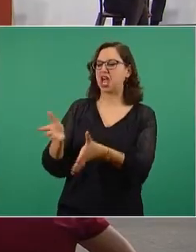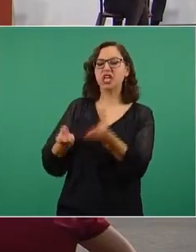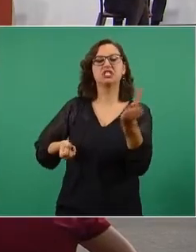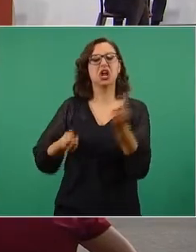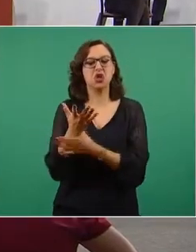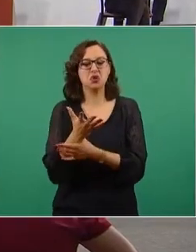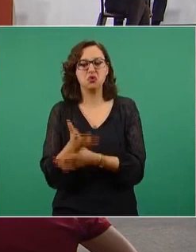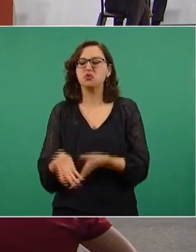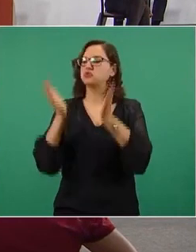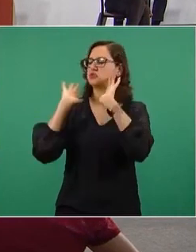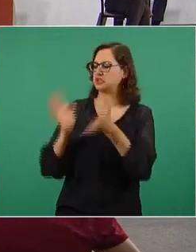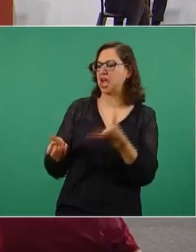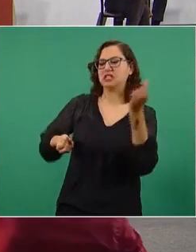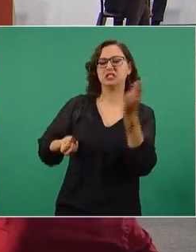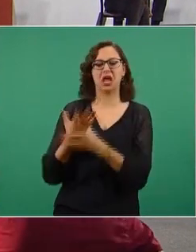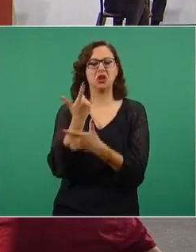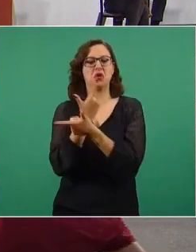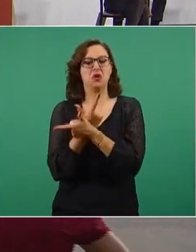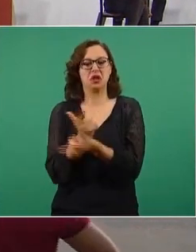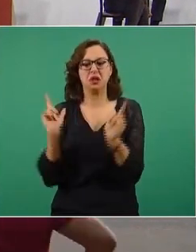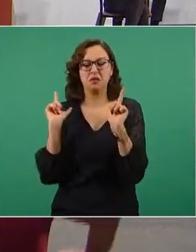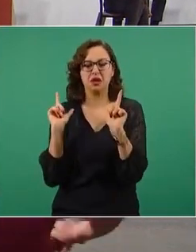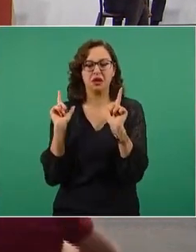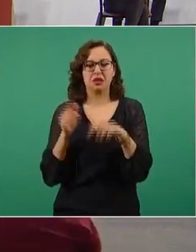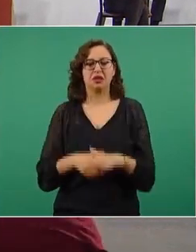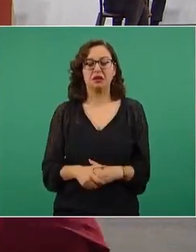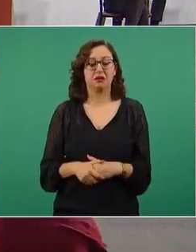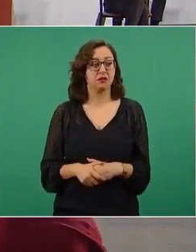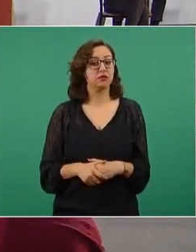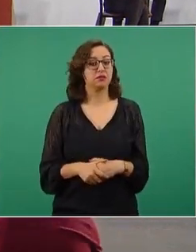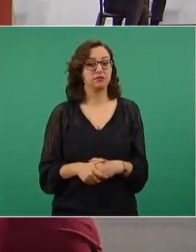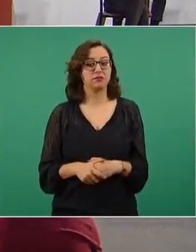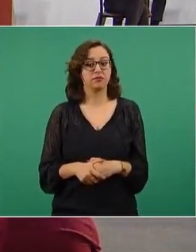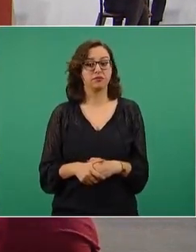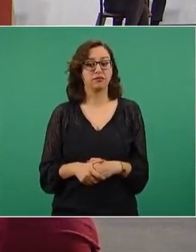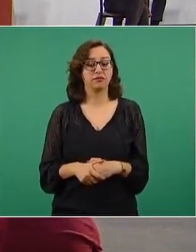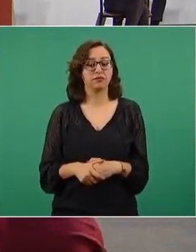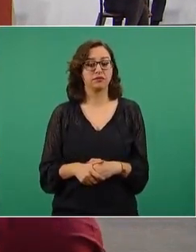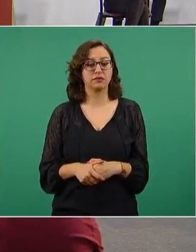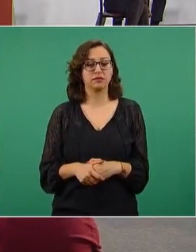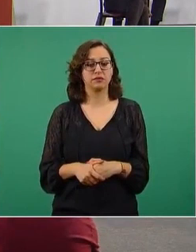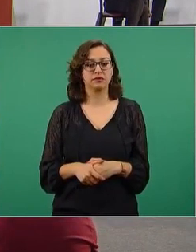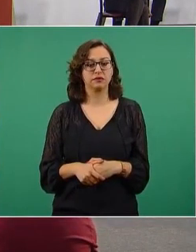de Héctor El Güero Palma de